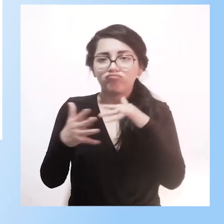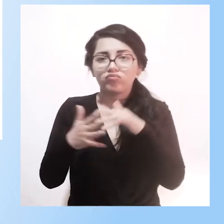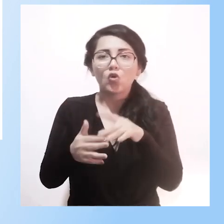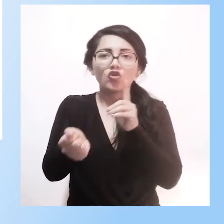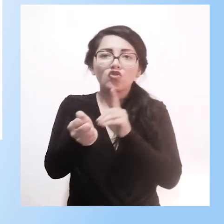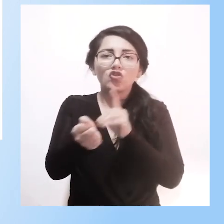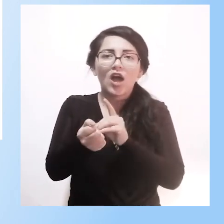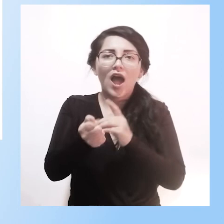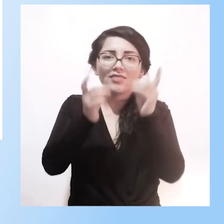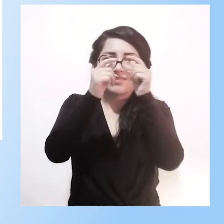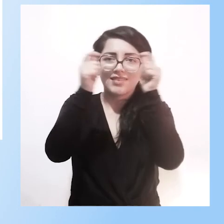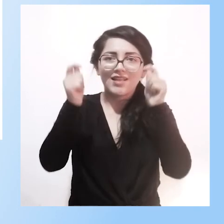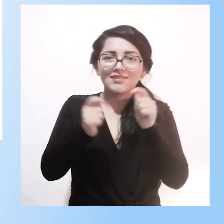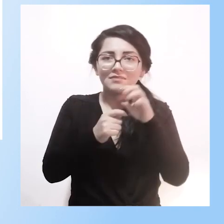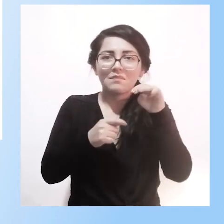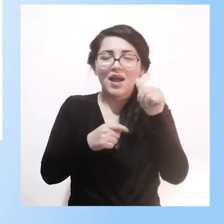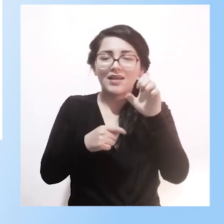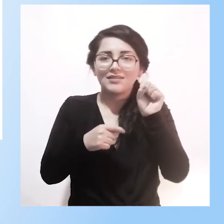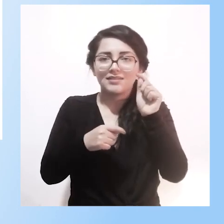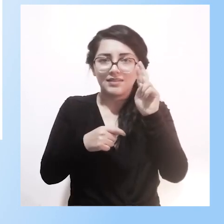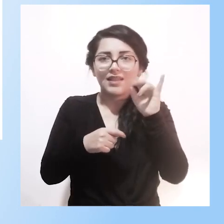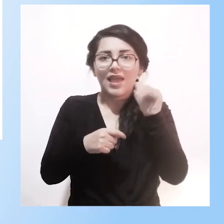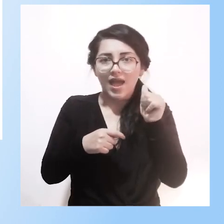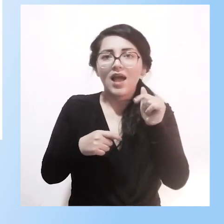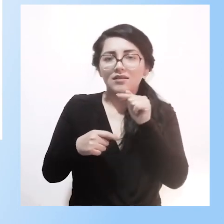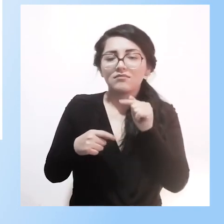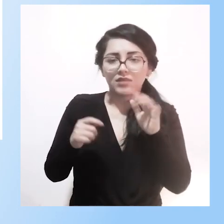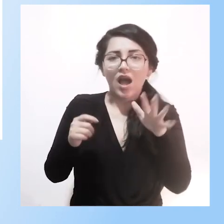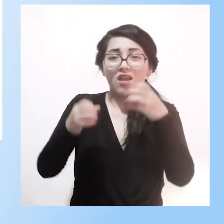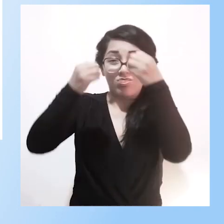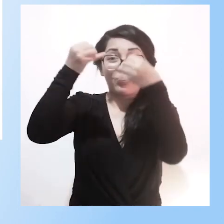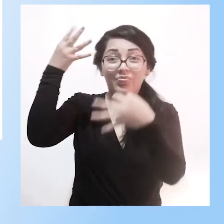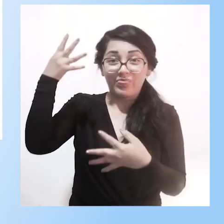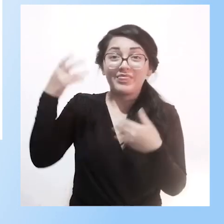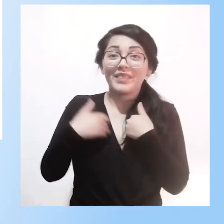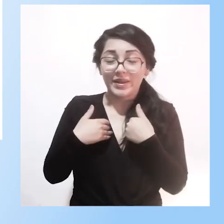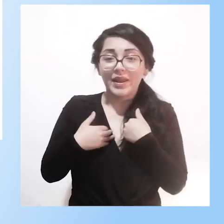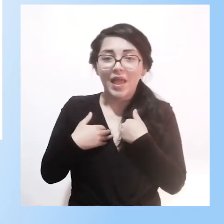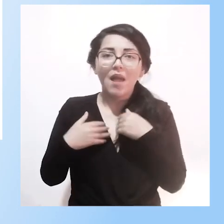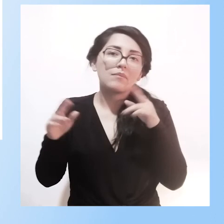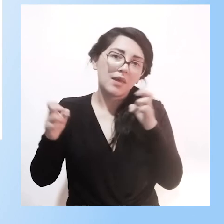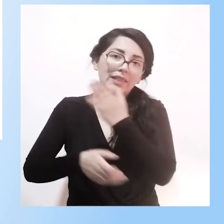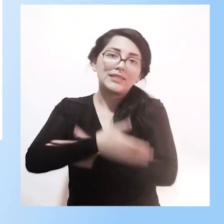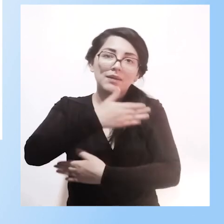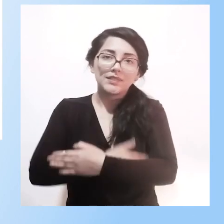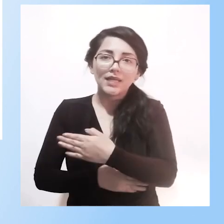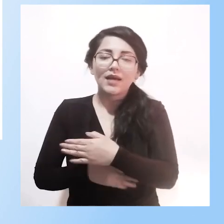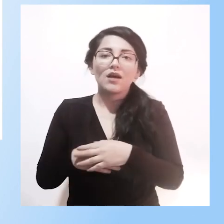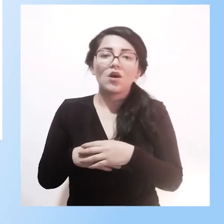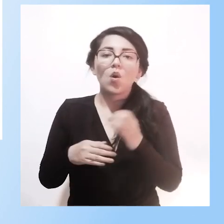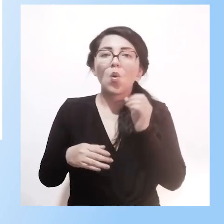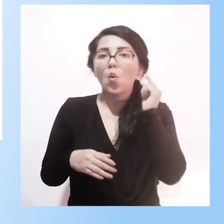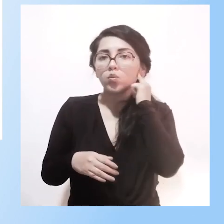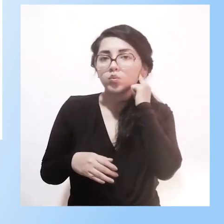acuerdo a las necesidades que se vienen planteando. En realidad tenemos una gama muy amplia en discapacidad, en discapacidad